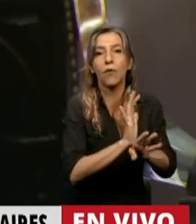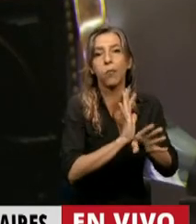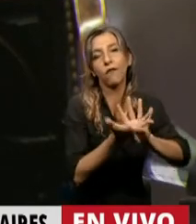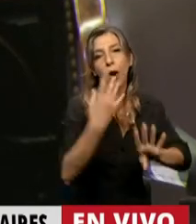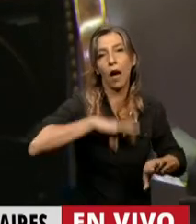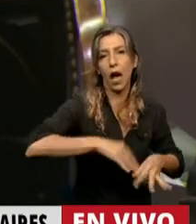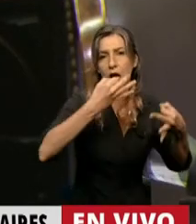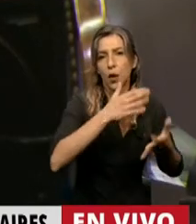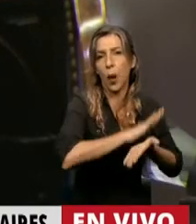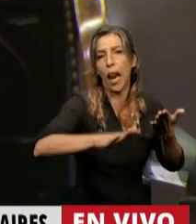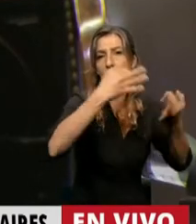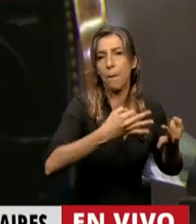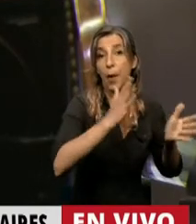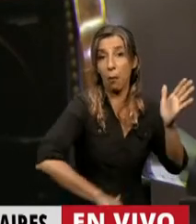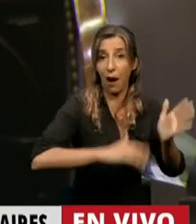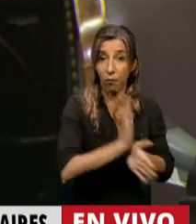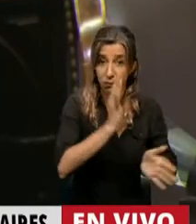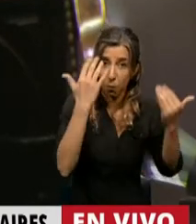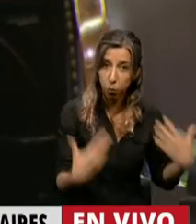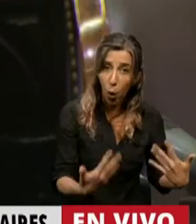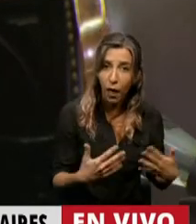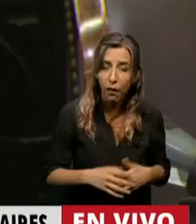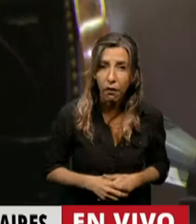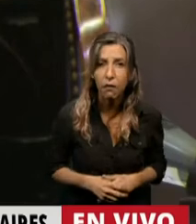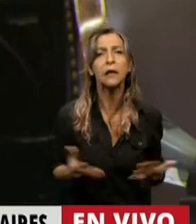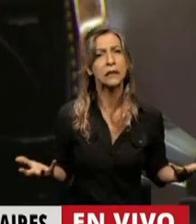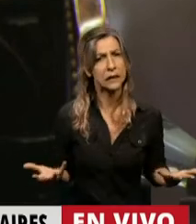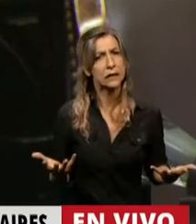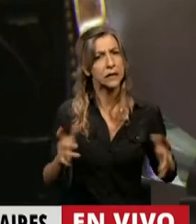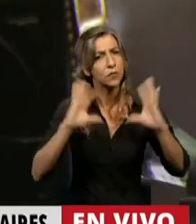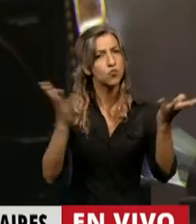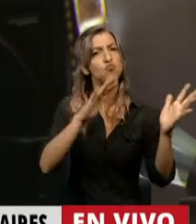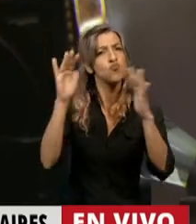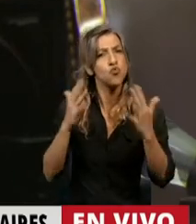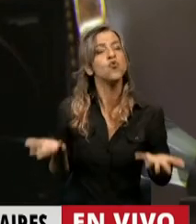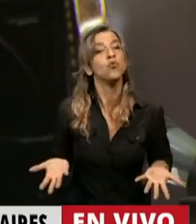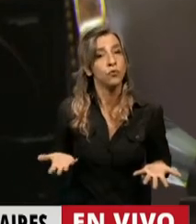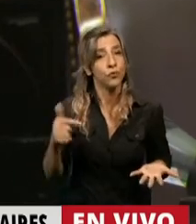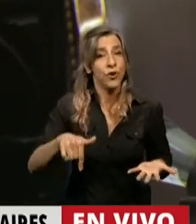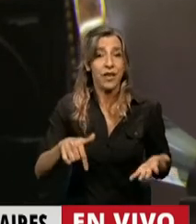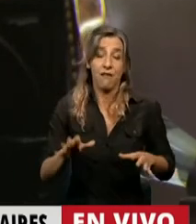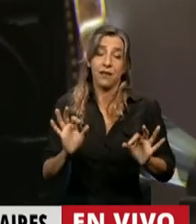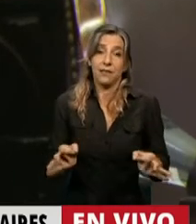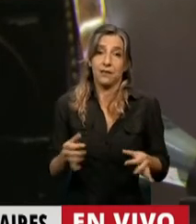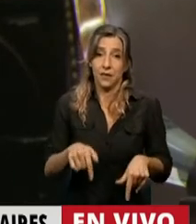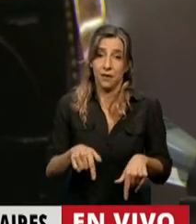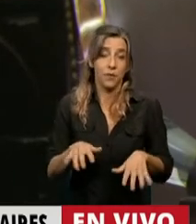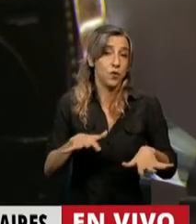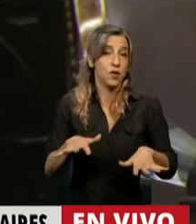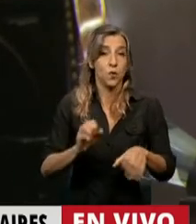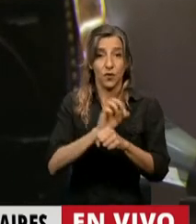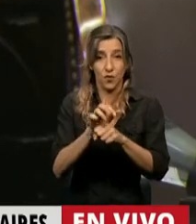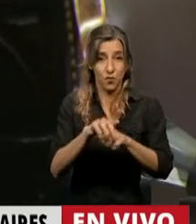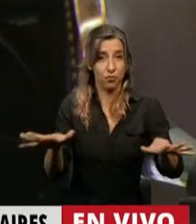La primera es que acá, en el marco de esta crisis internacional, agudizada incluso por el COVID y la pandemia, donde se